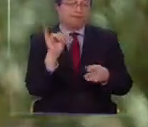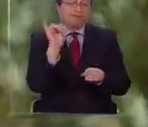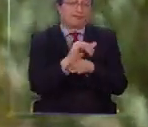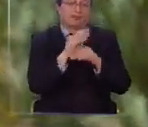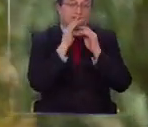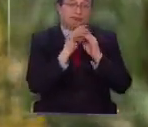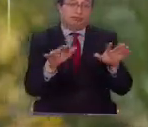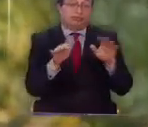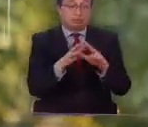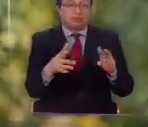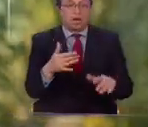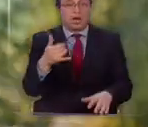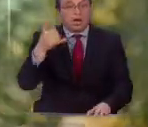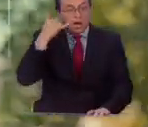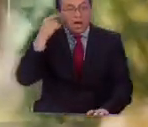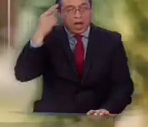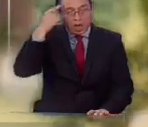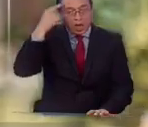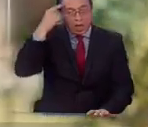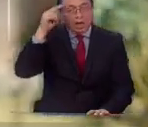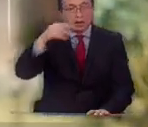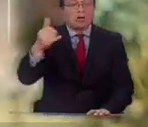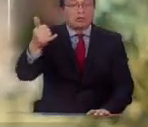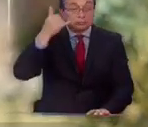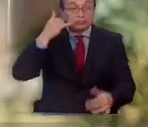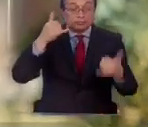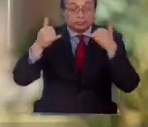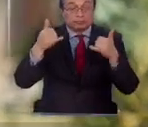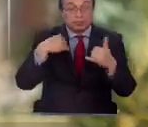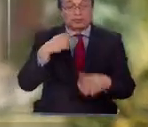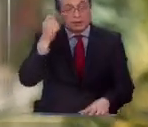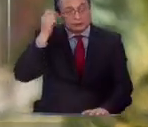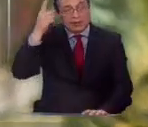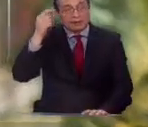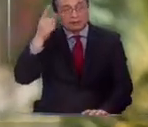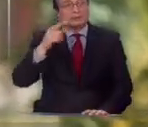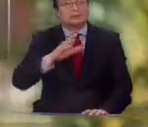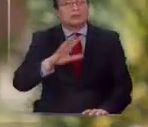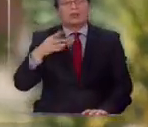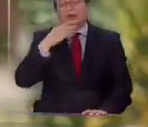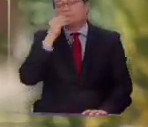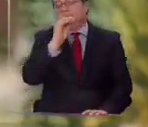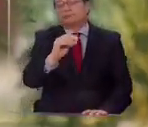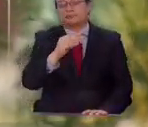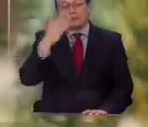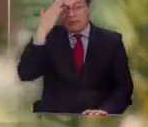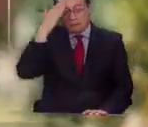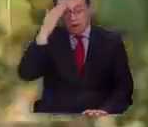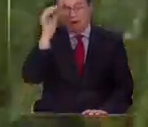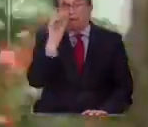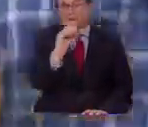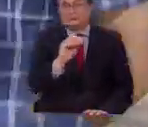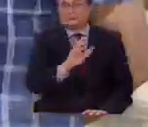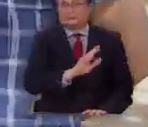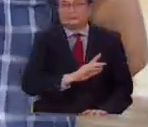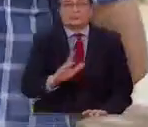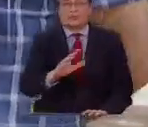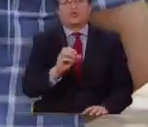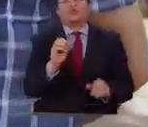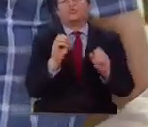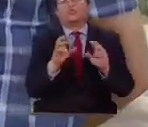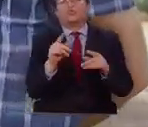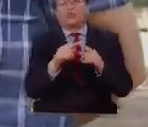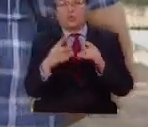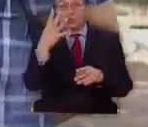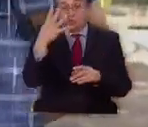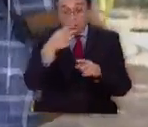me han llamado, van a hacer el tiro que... Que lo perdiste en memoria. Sí, es que yo lo tengo muchos días, imagínense.